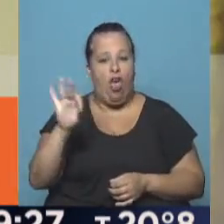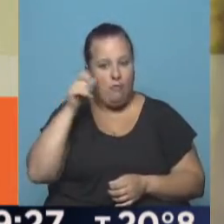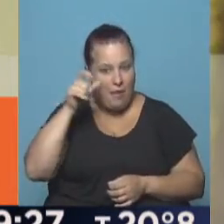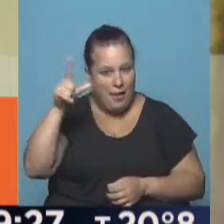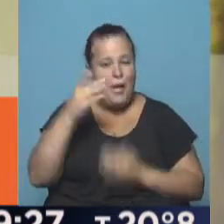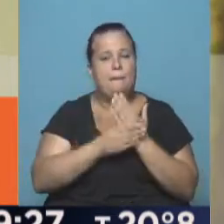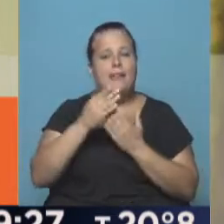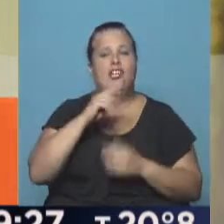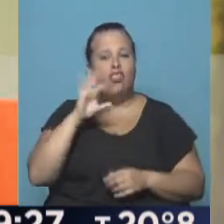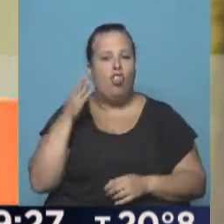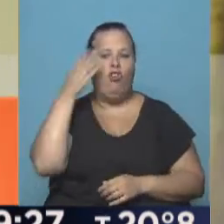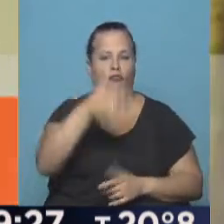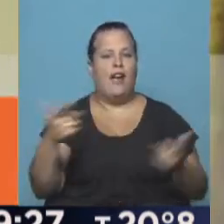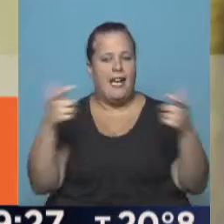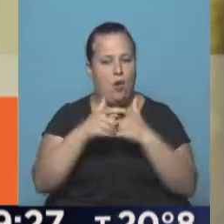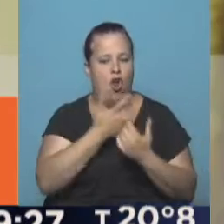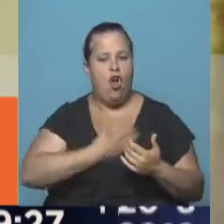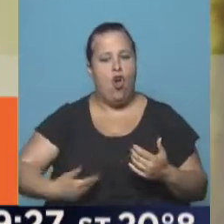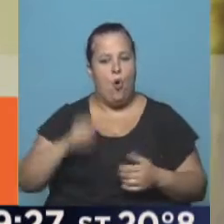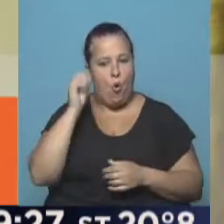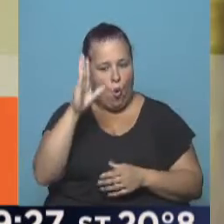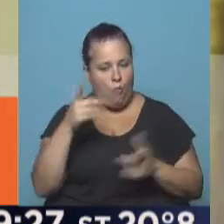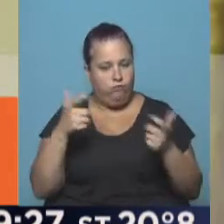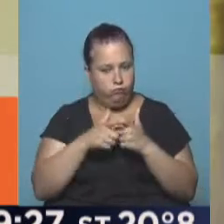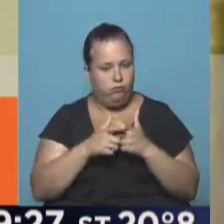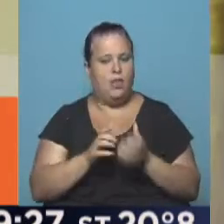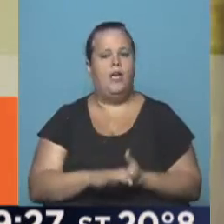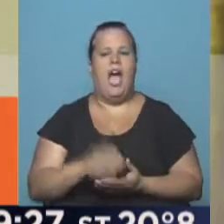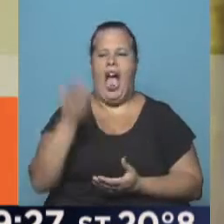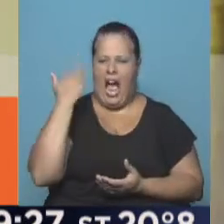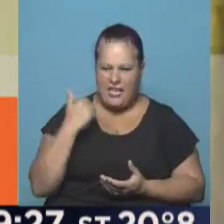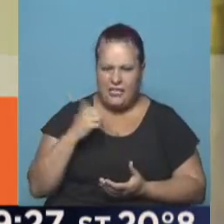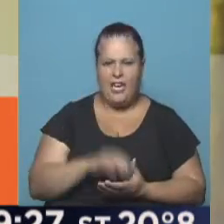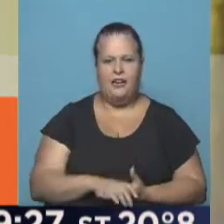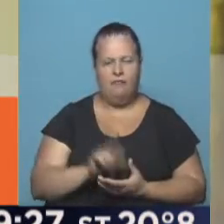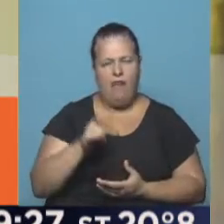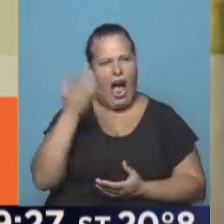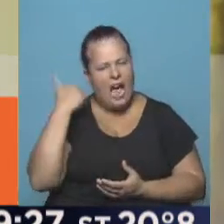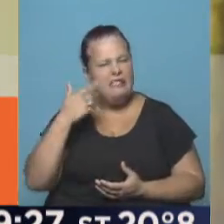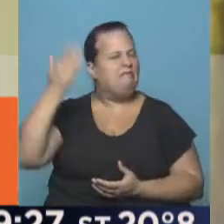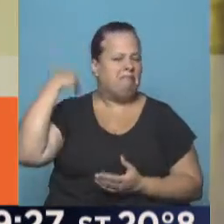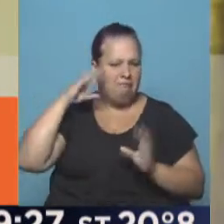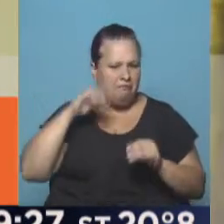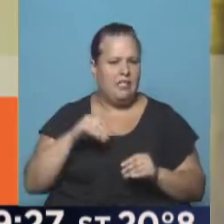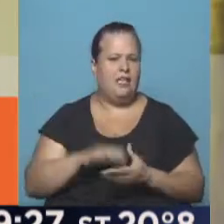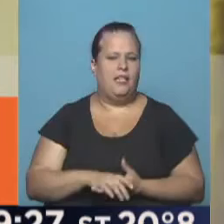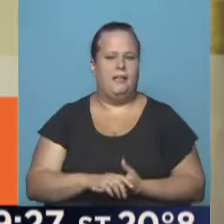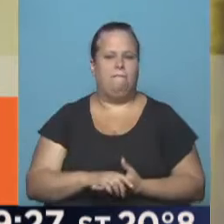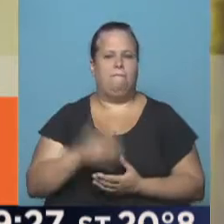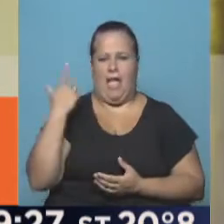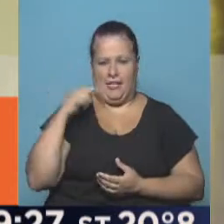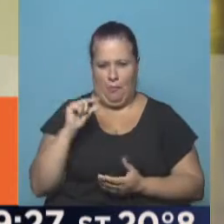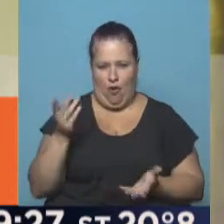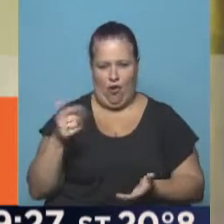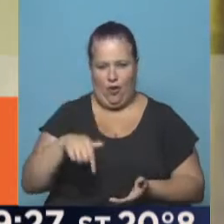el Ministro Ritondo estuvo reunido con las autoridades del Club en el día de ayer, sí, en el día de ayer o anteayer, hace